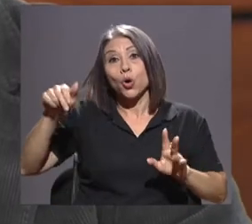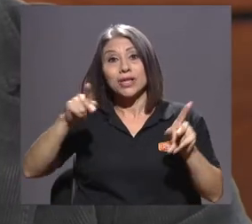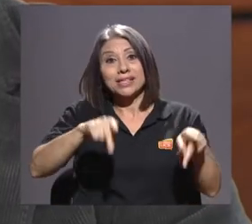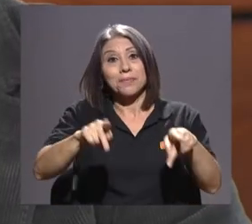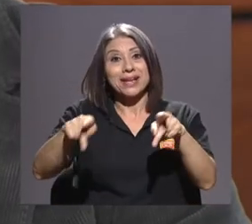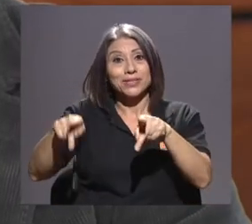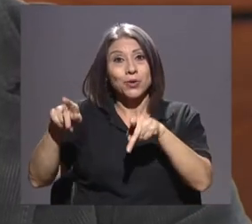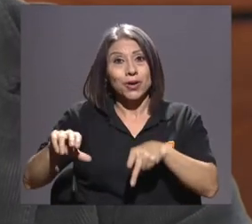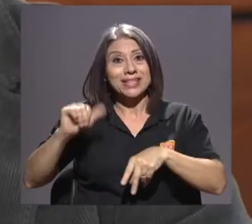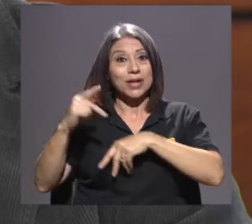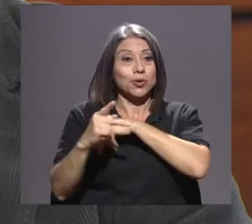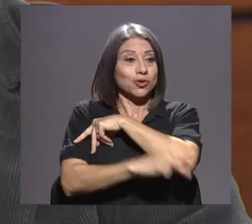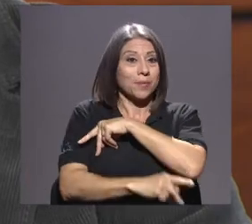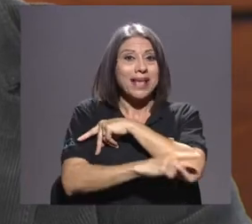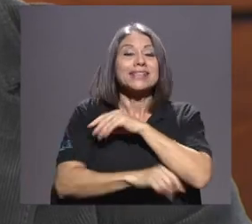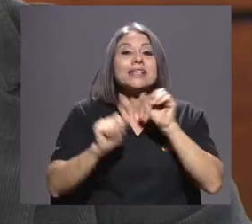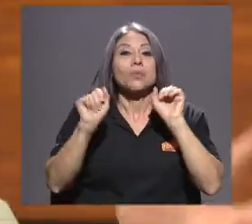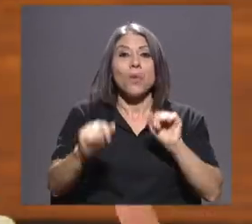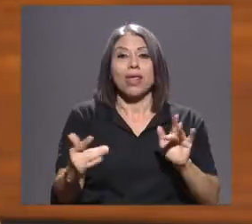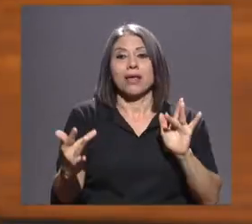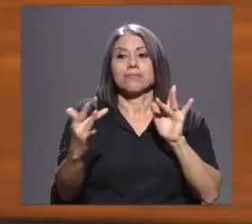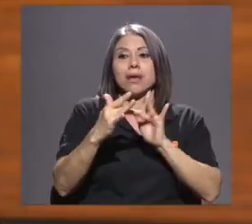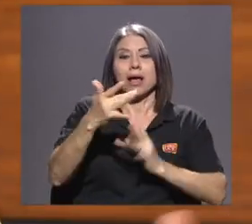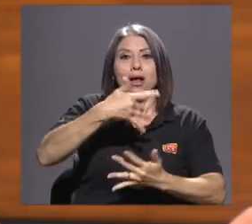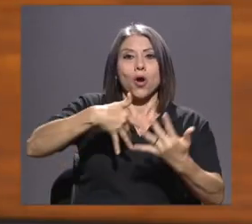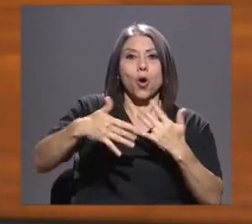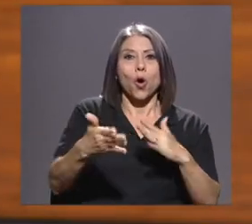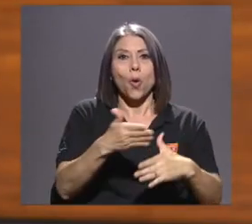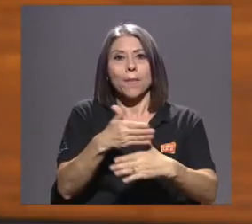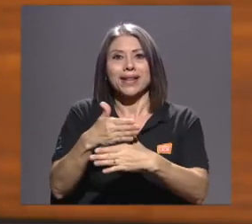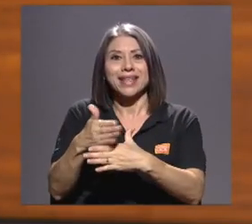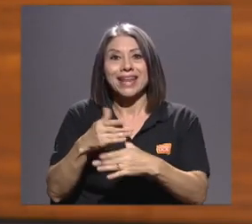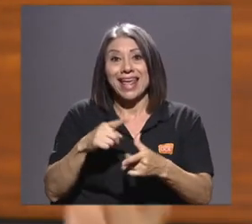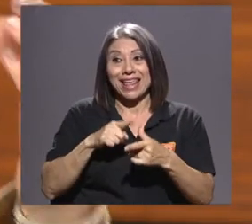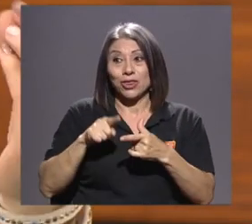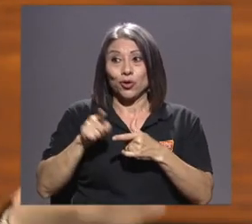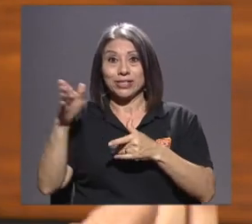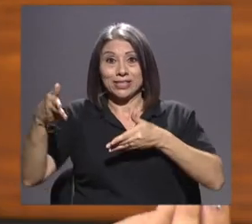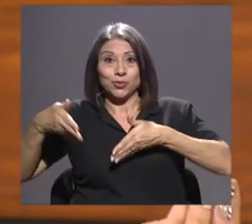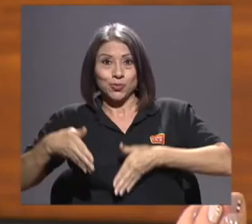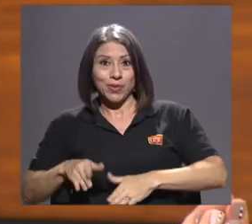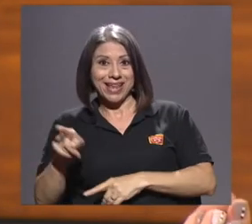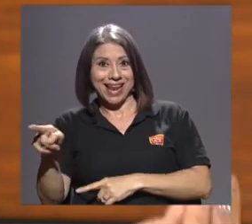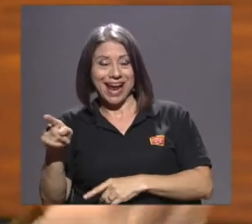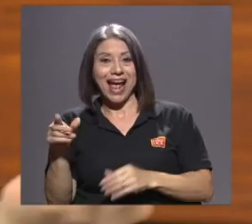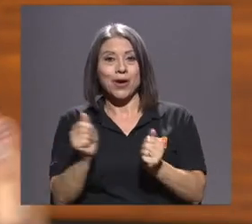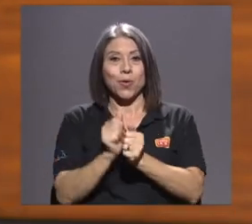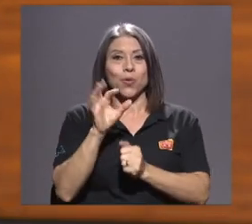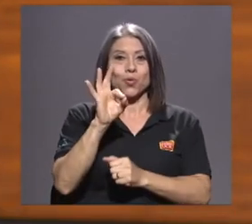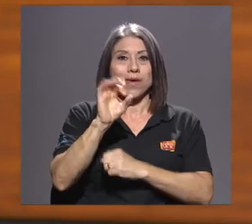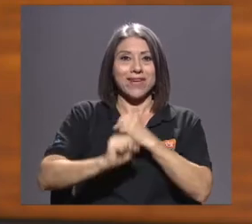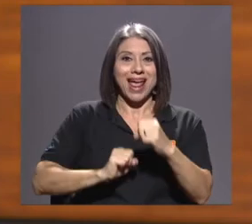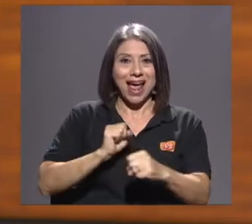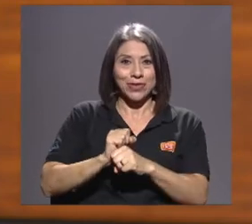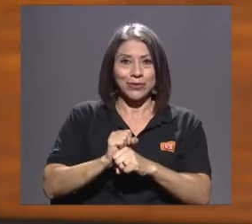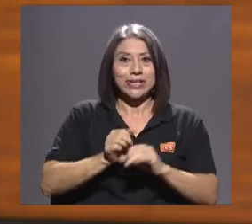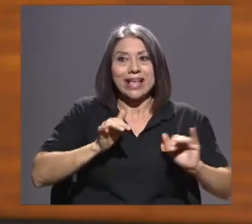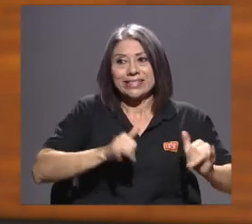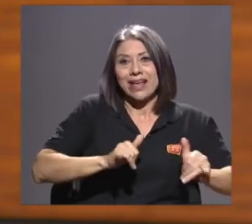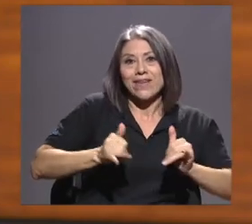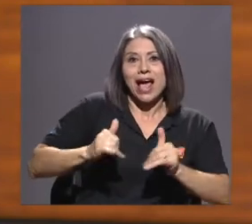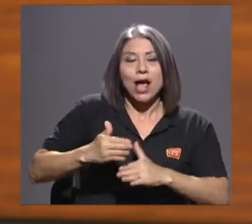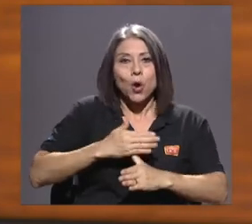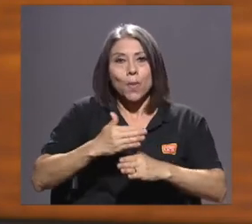latitudes pudieran compartir esa comunidad. Entonces esta chica que tenía nueve años estaba compartiendo